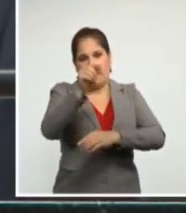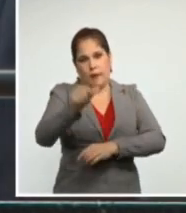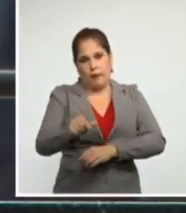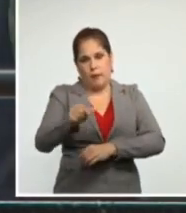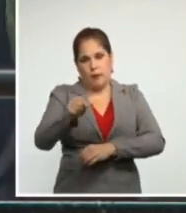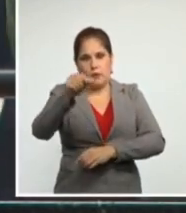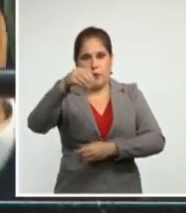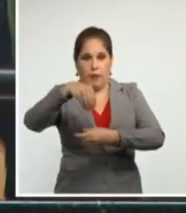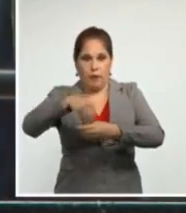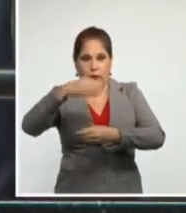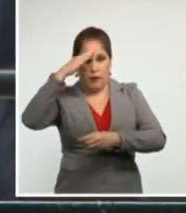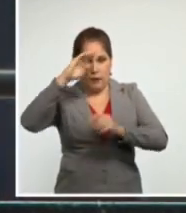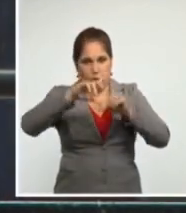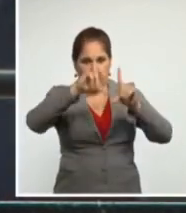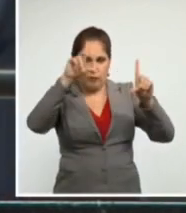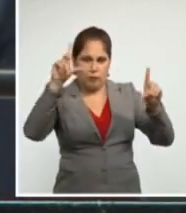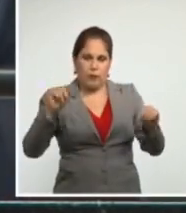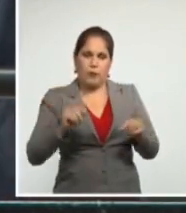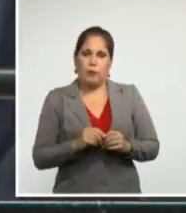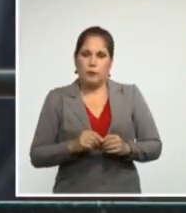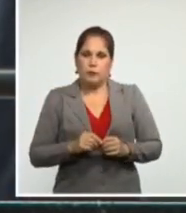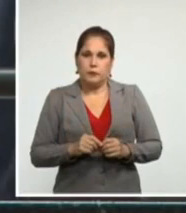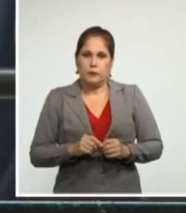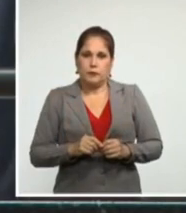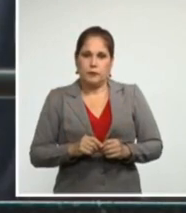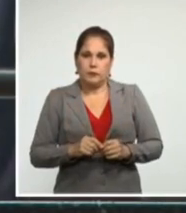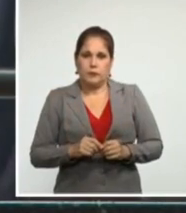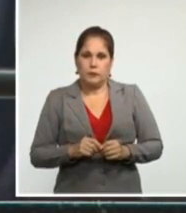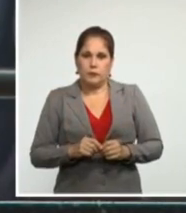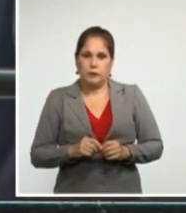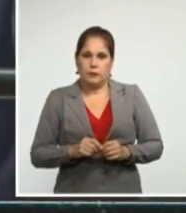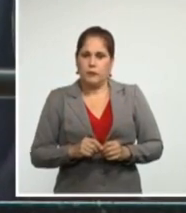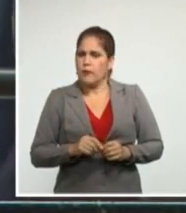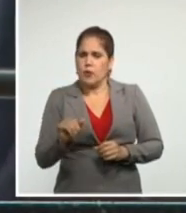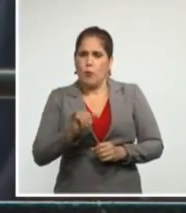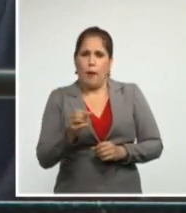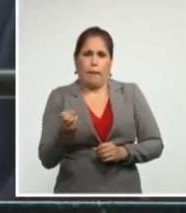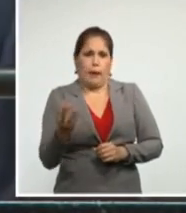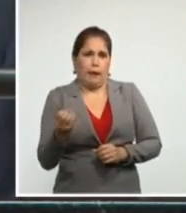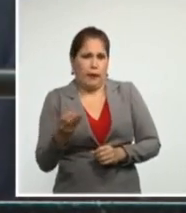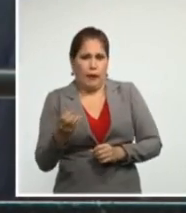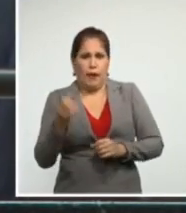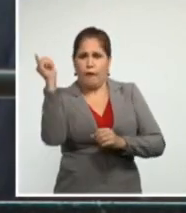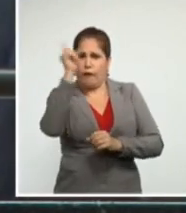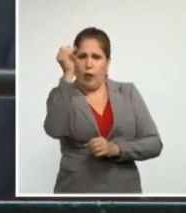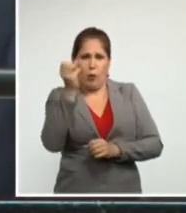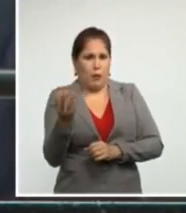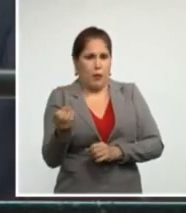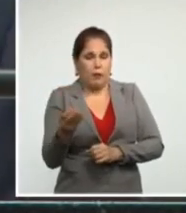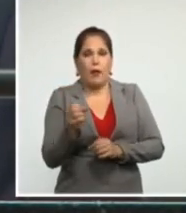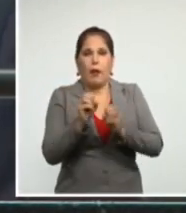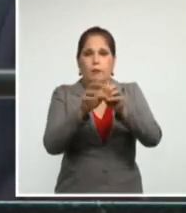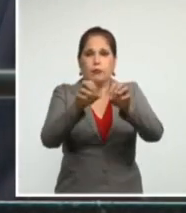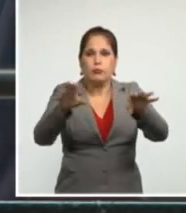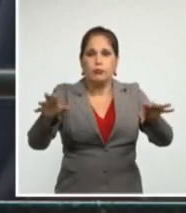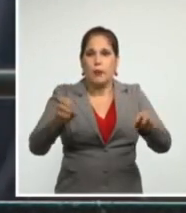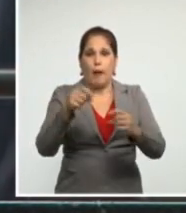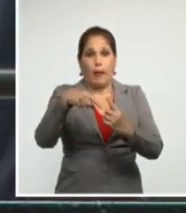mediante el uso impúdico de la mentira y la manipulación de datos.